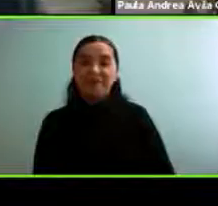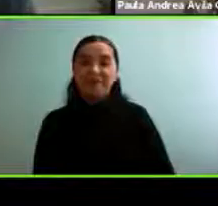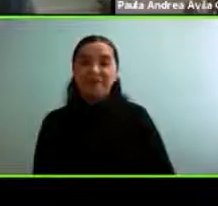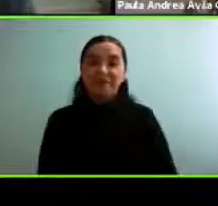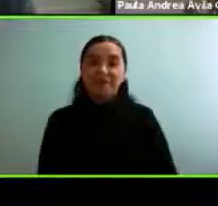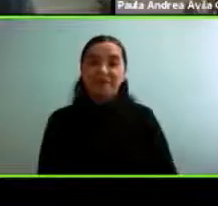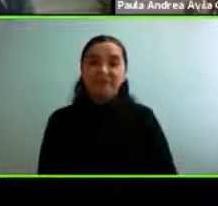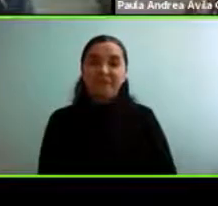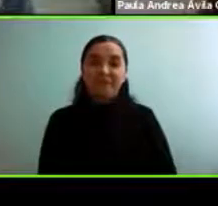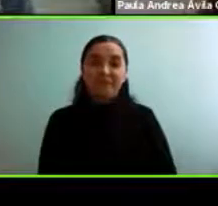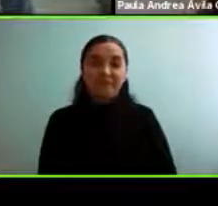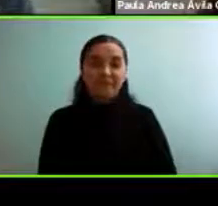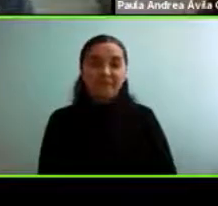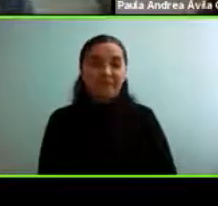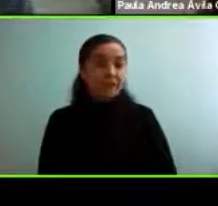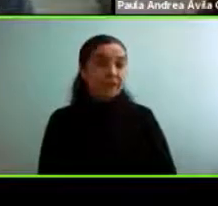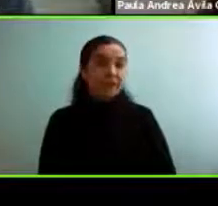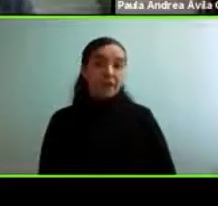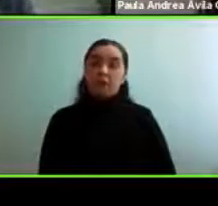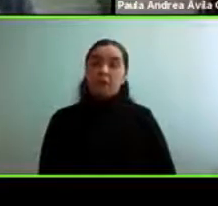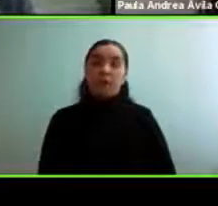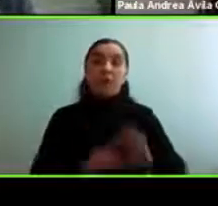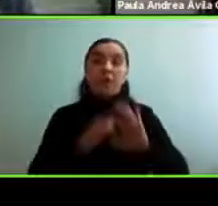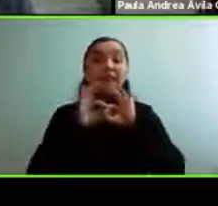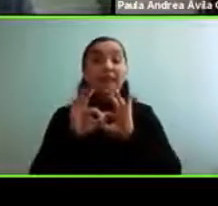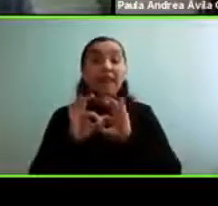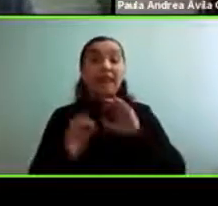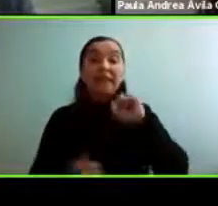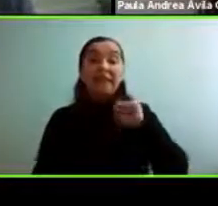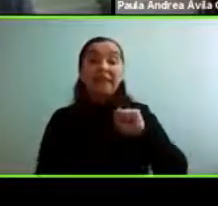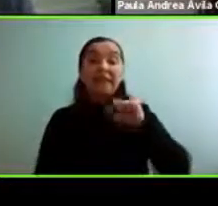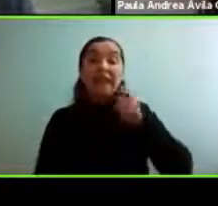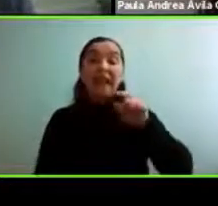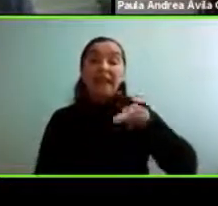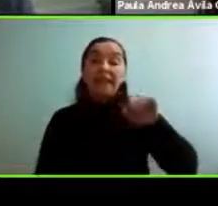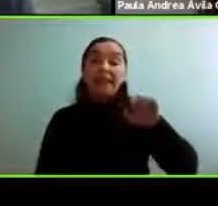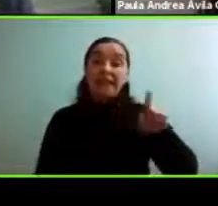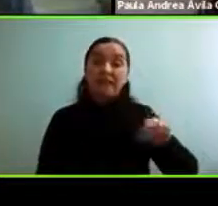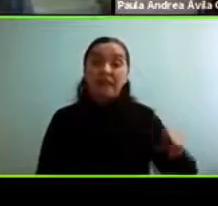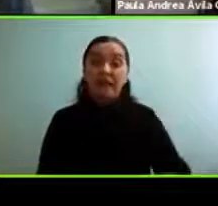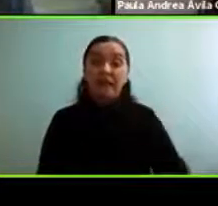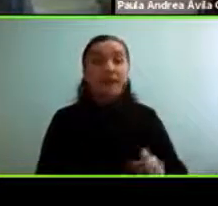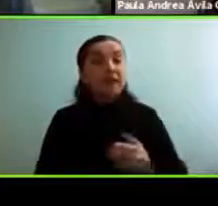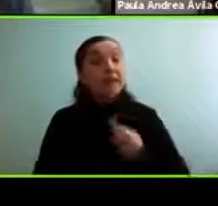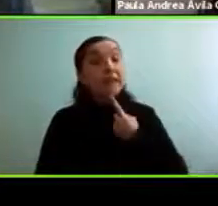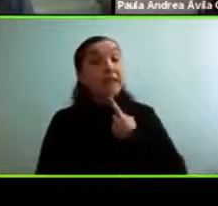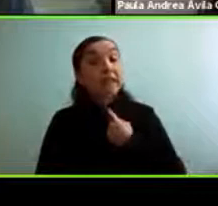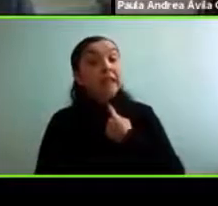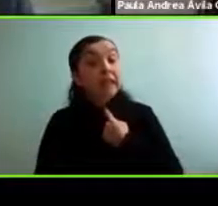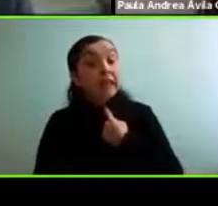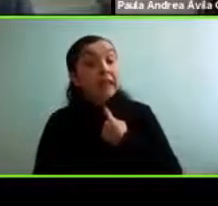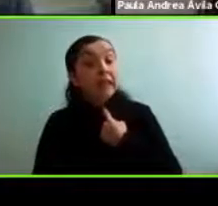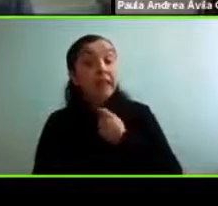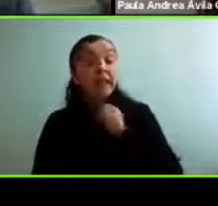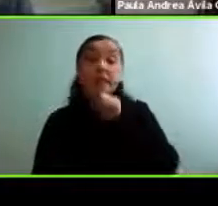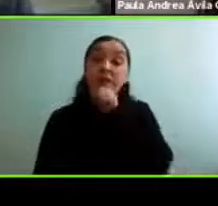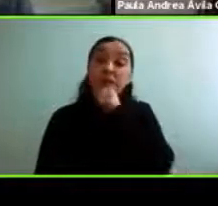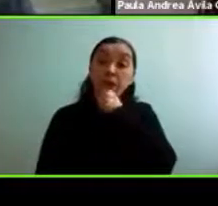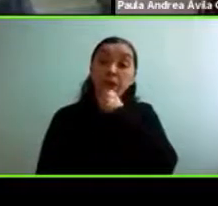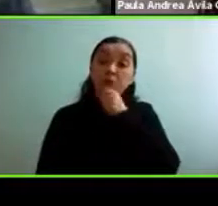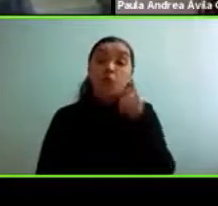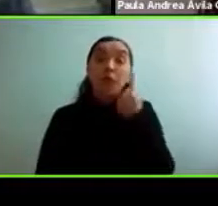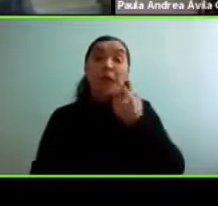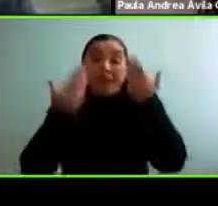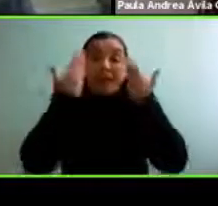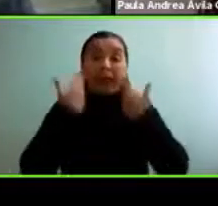Muchas gracias, Anieska. Es bien interesante como el envejecer no solo se vuelve un fenómeno físico, sino que